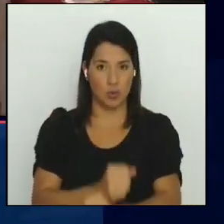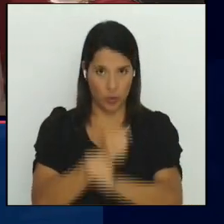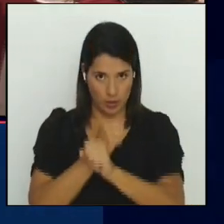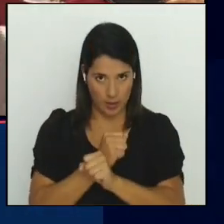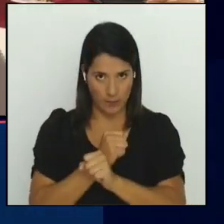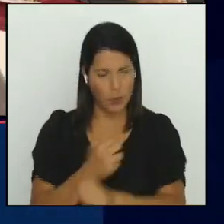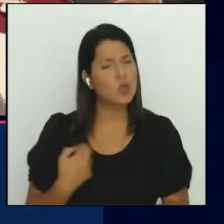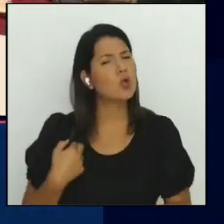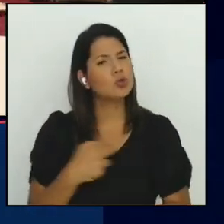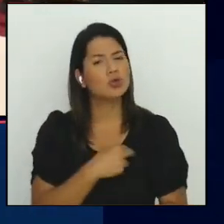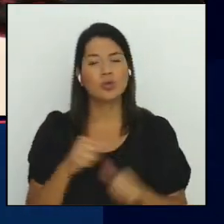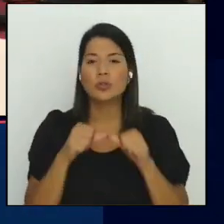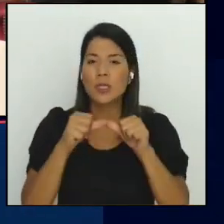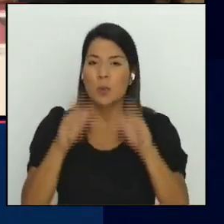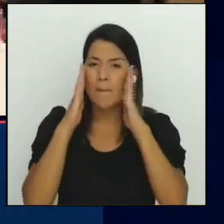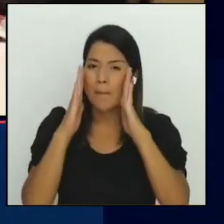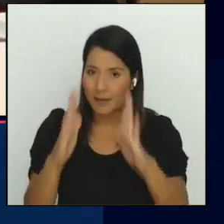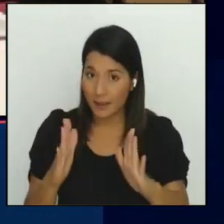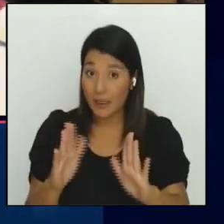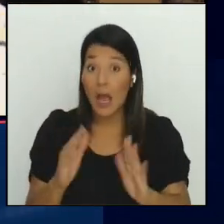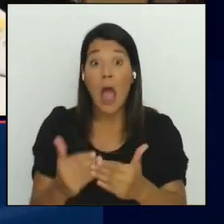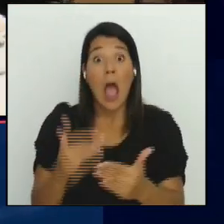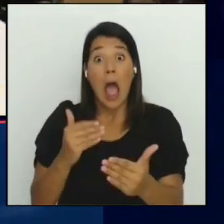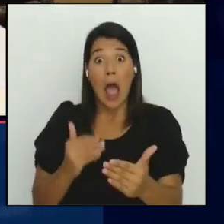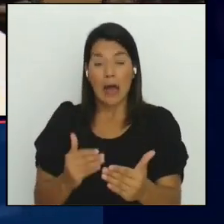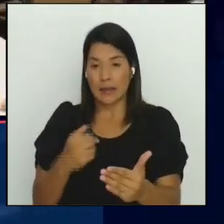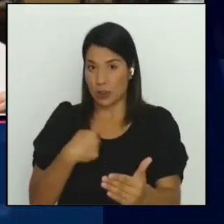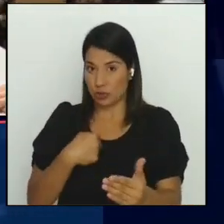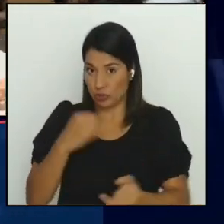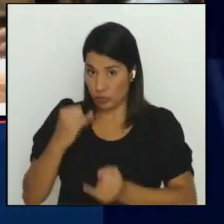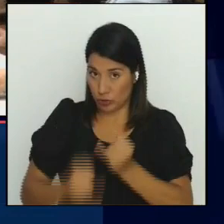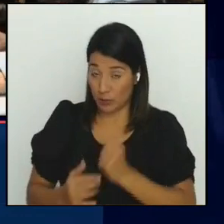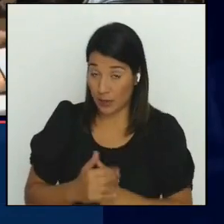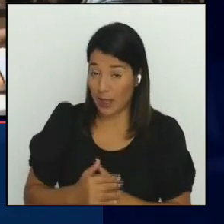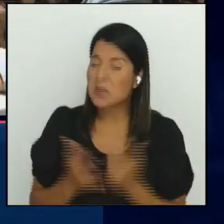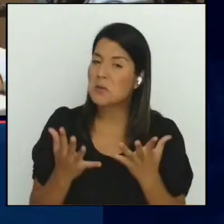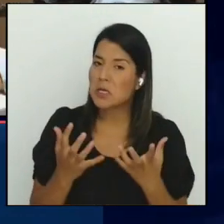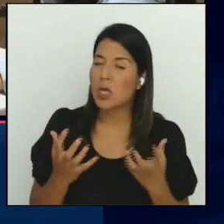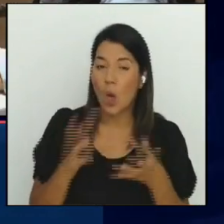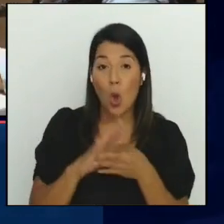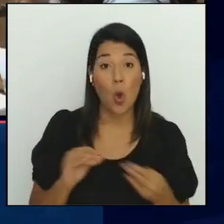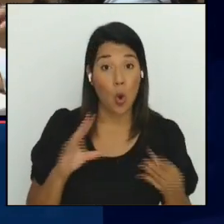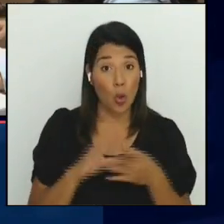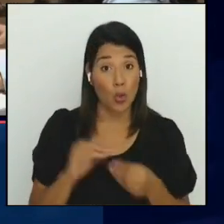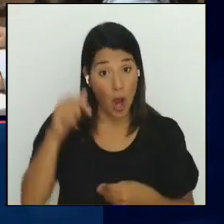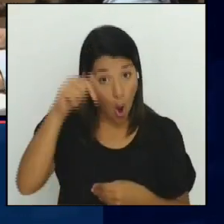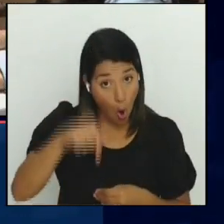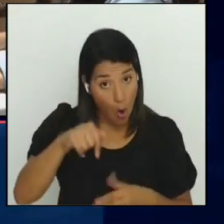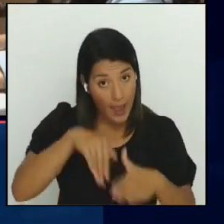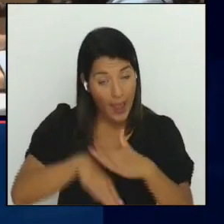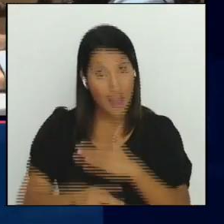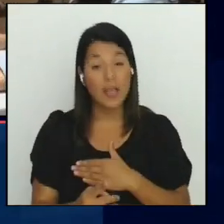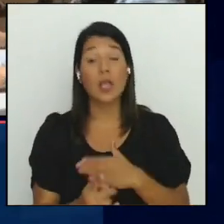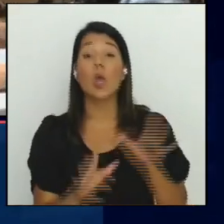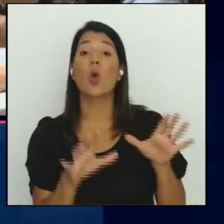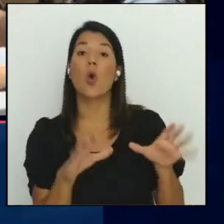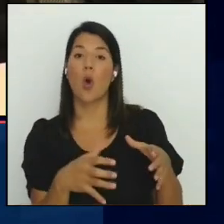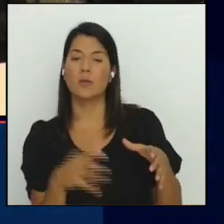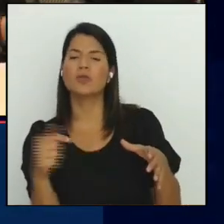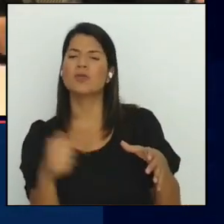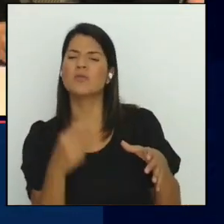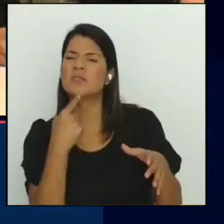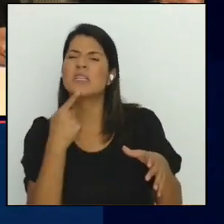pendientes de lo que ocurre. Nada más antes de regresar con usted al estudio, comentarle que hoy en una comisión se manifestó en algún momento que existía la